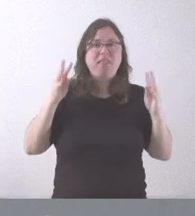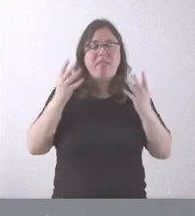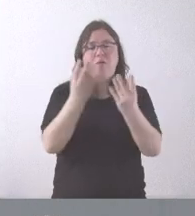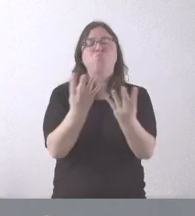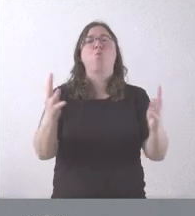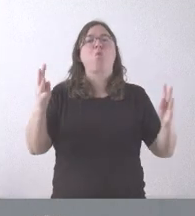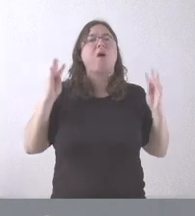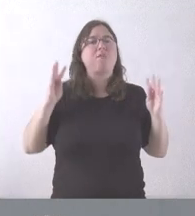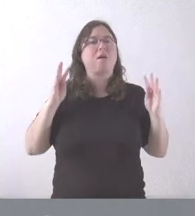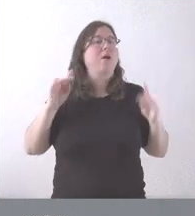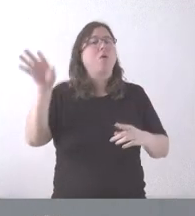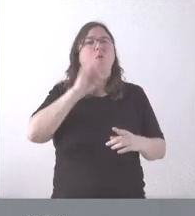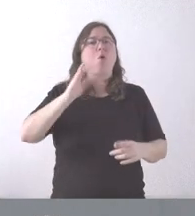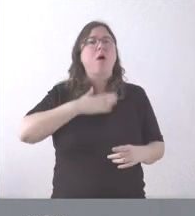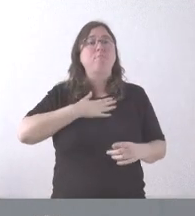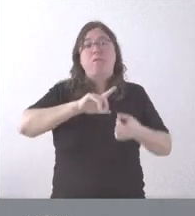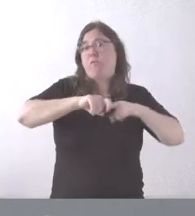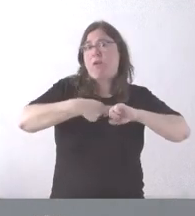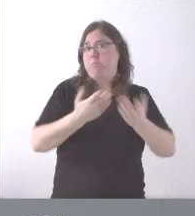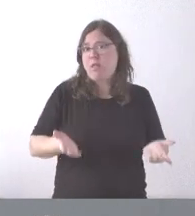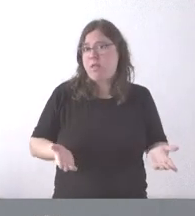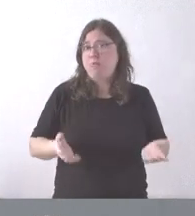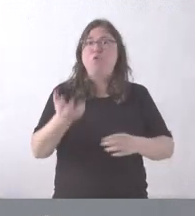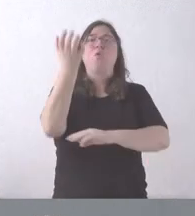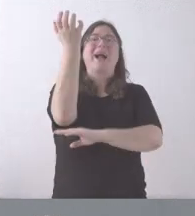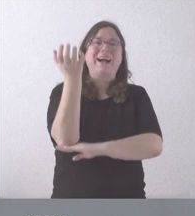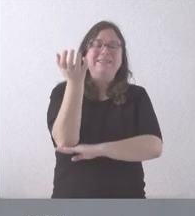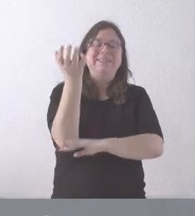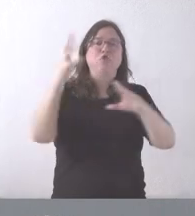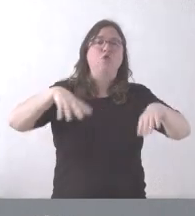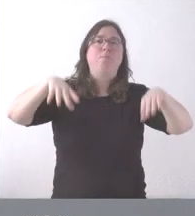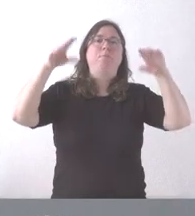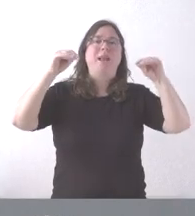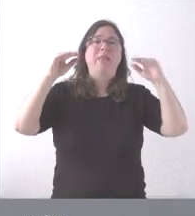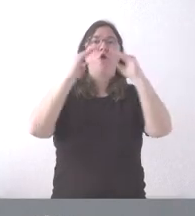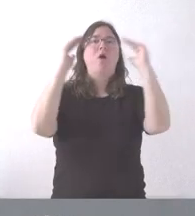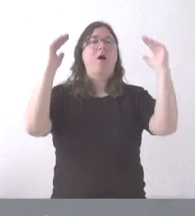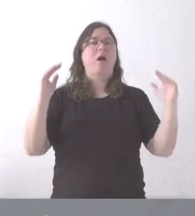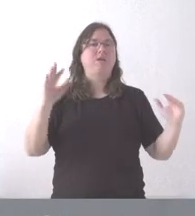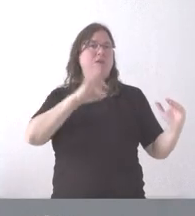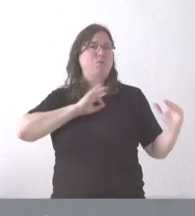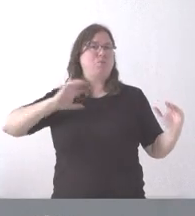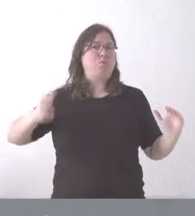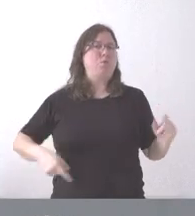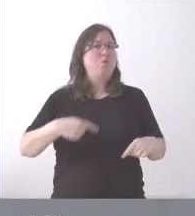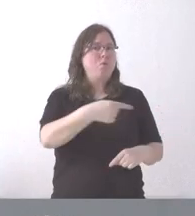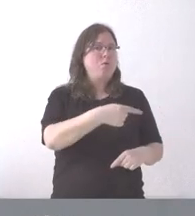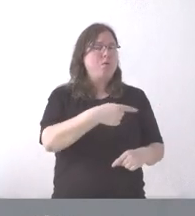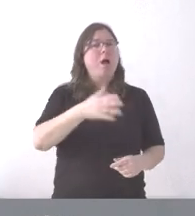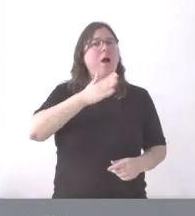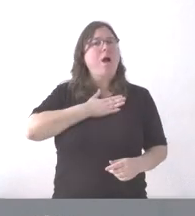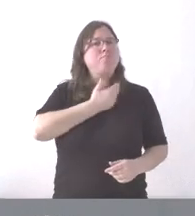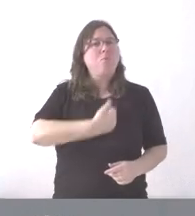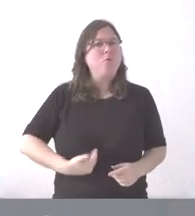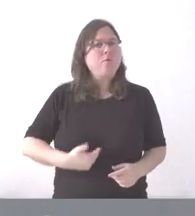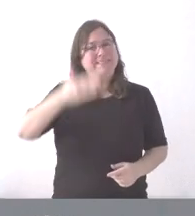o son titularidad de una familia. Puede ser un castillo, puede ser un palacio, puede ser una casa señorial y el titular de ese bien es el